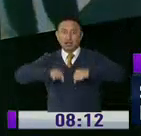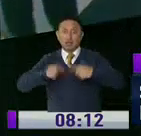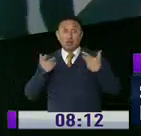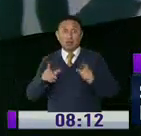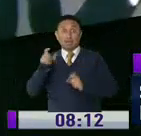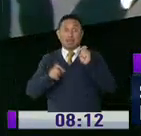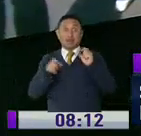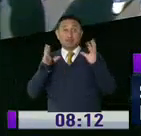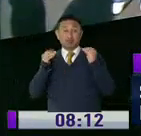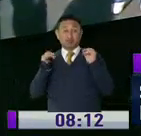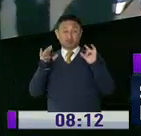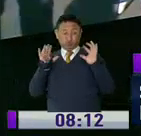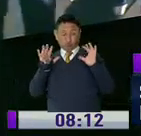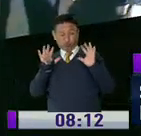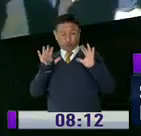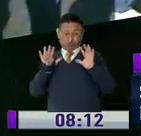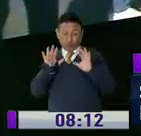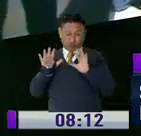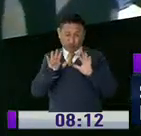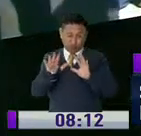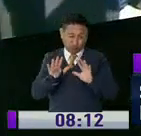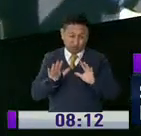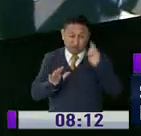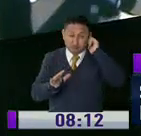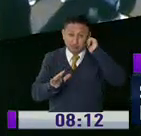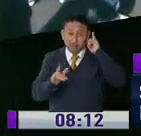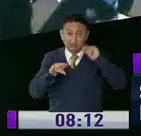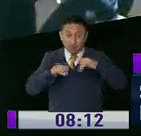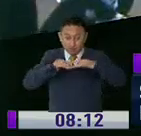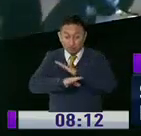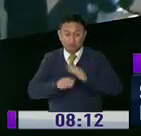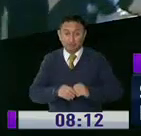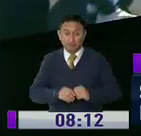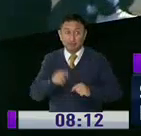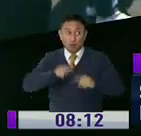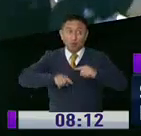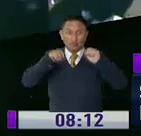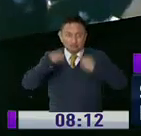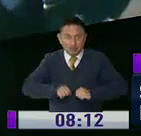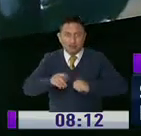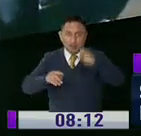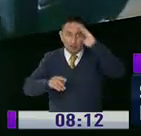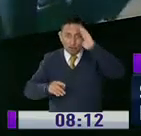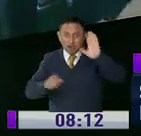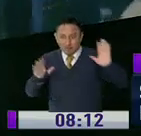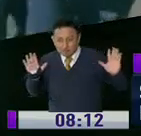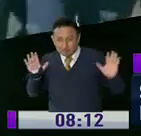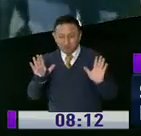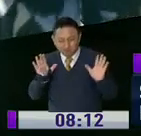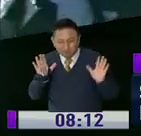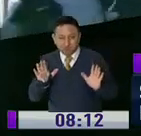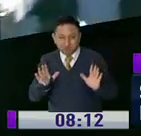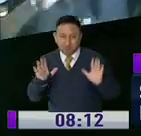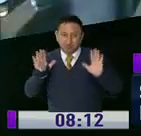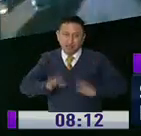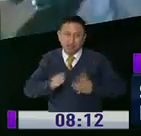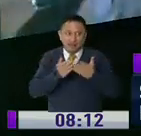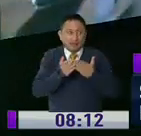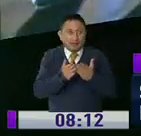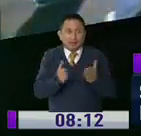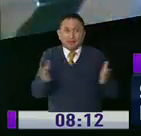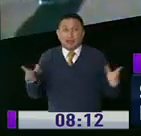una estampida humana aquí que intentó ingresar y de hecho intentaron ingresar la Policía Nacional. Lamentablemente tuvo que